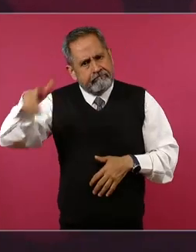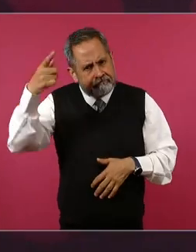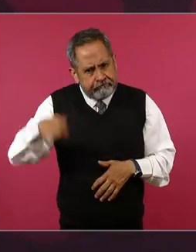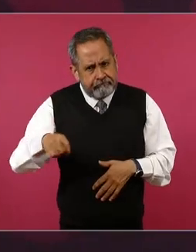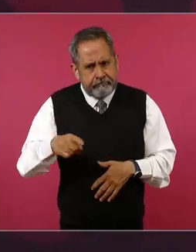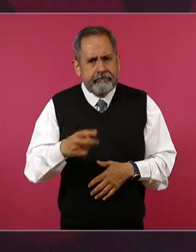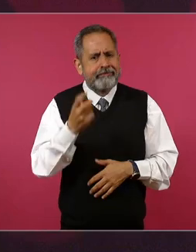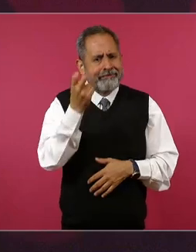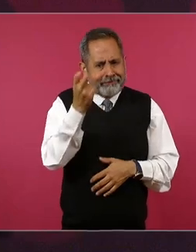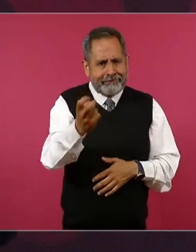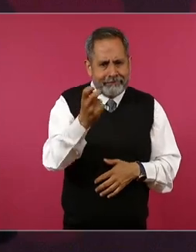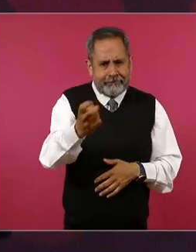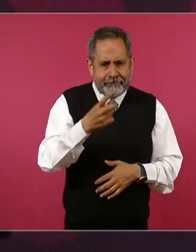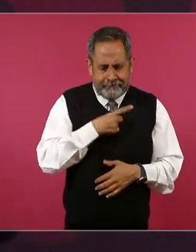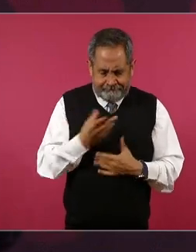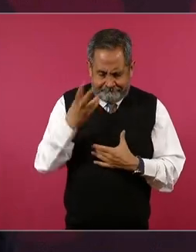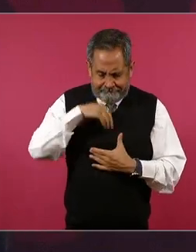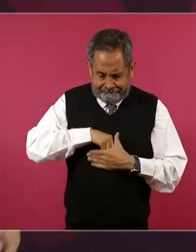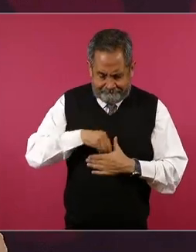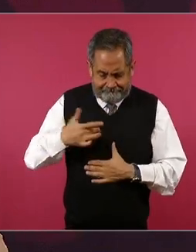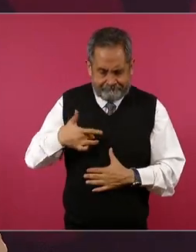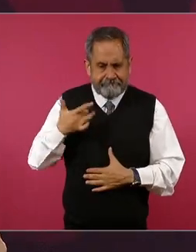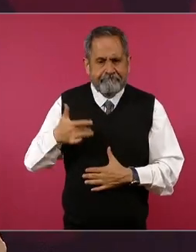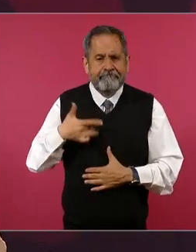Eso es lo que tienen que internalizar.